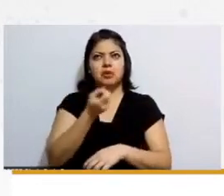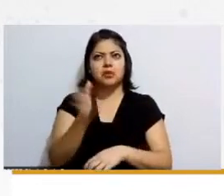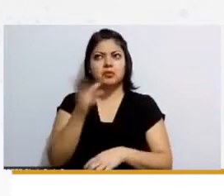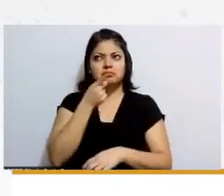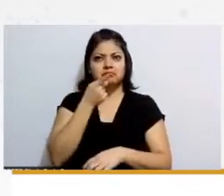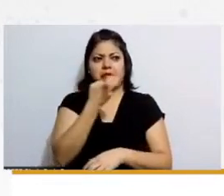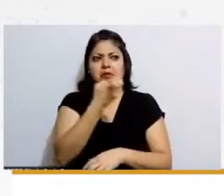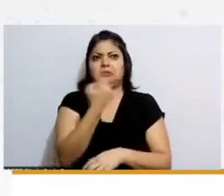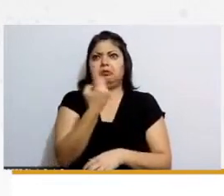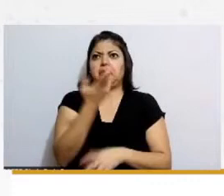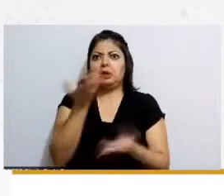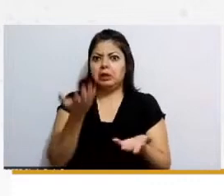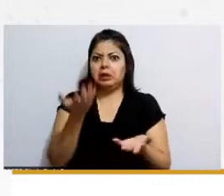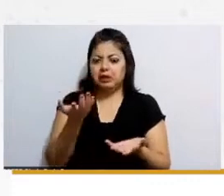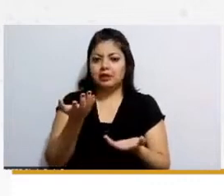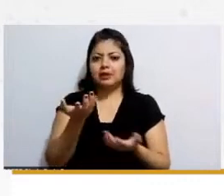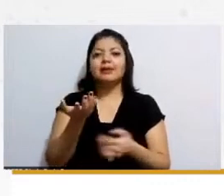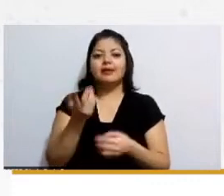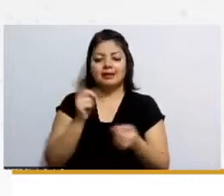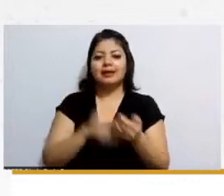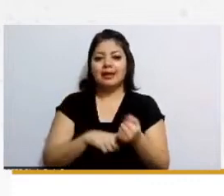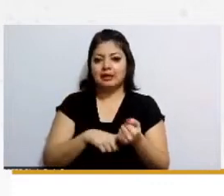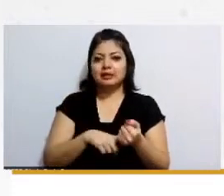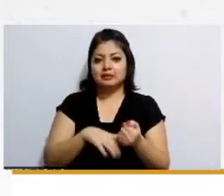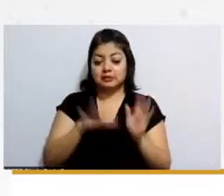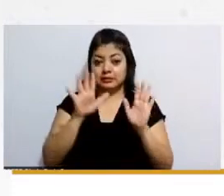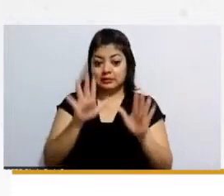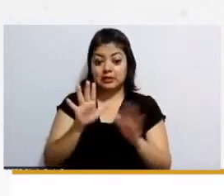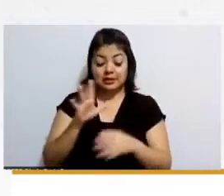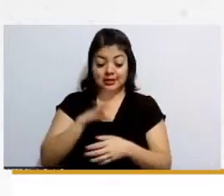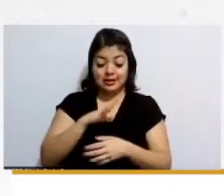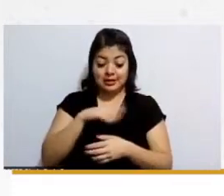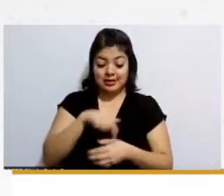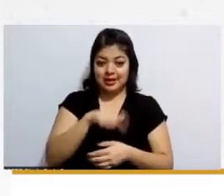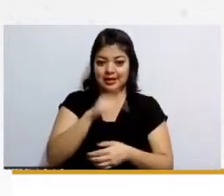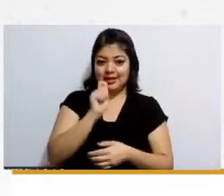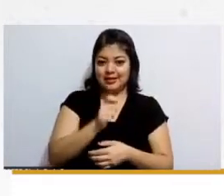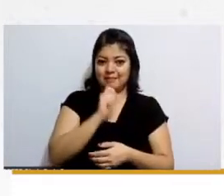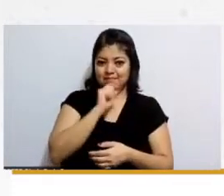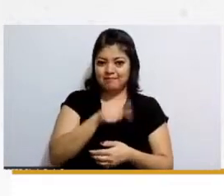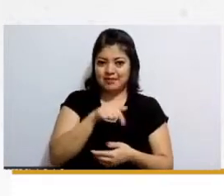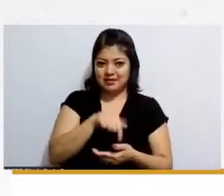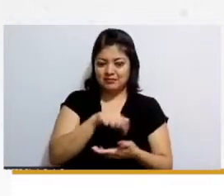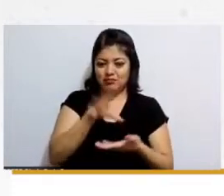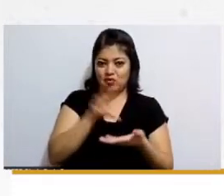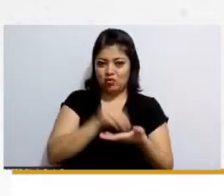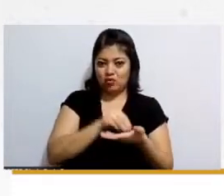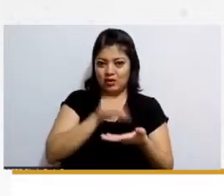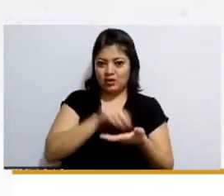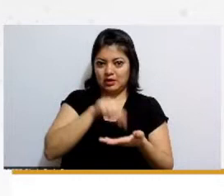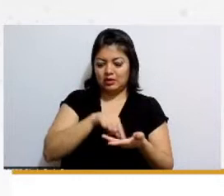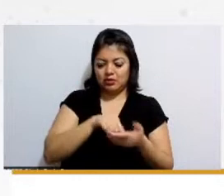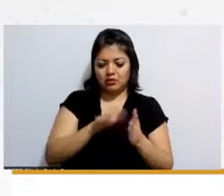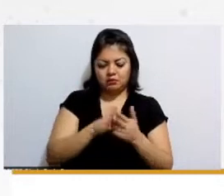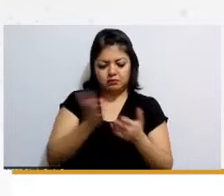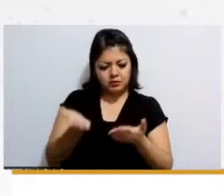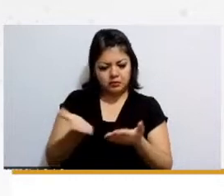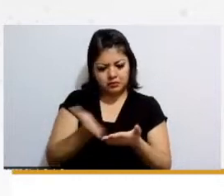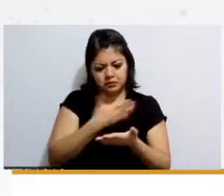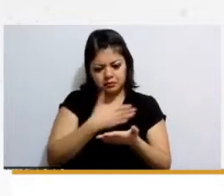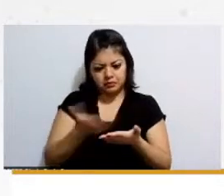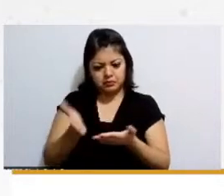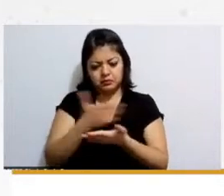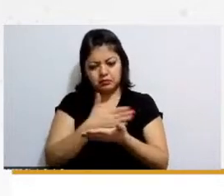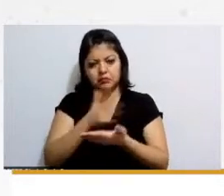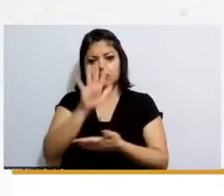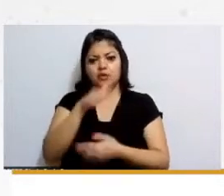fue? ¿verdad? igual ya en el cuaderno conforme lo vamos viendo y vamos abriendo a mí sí me